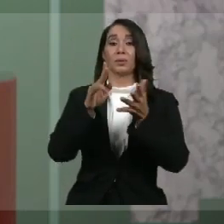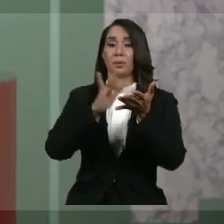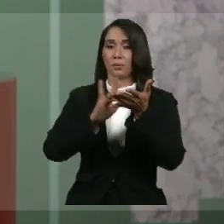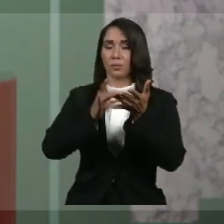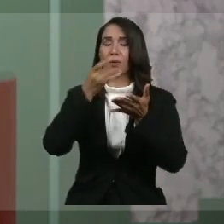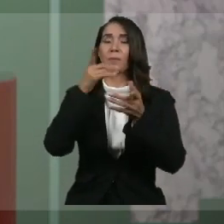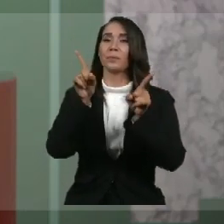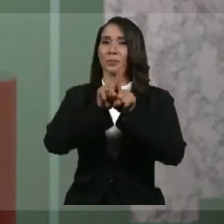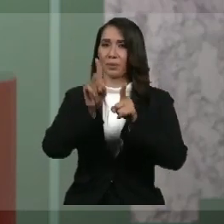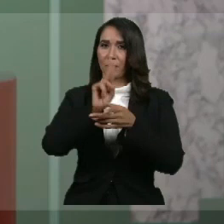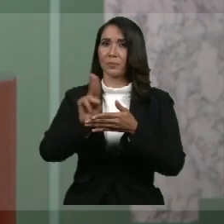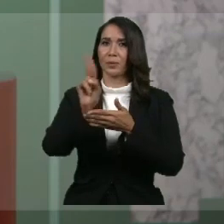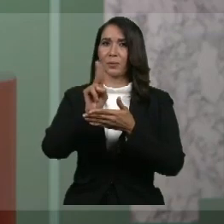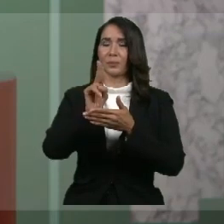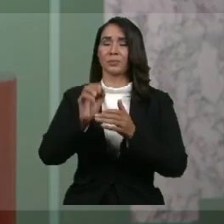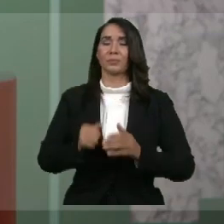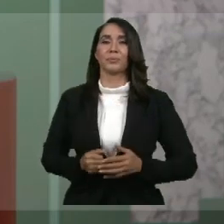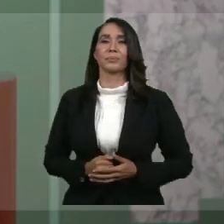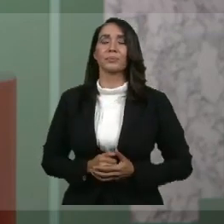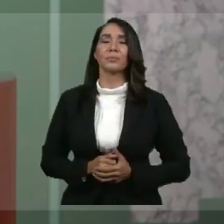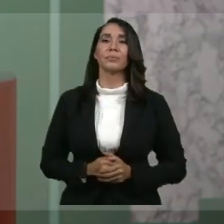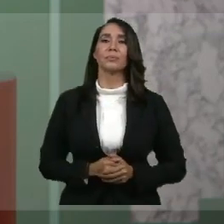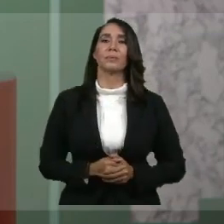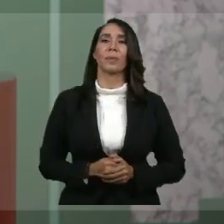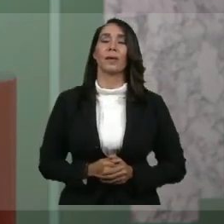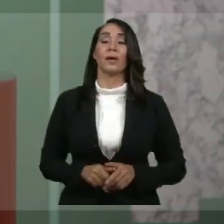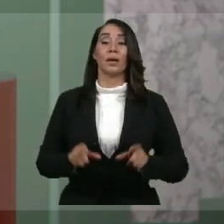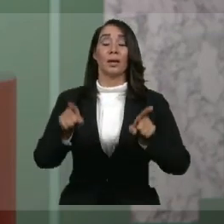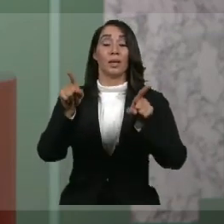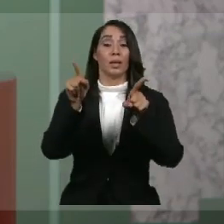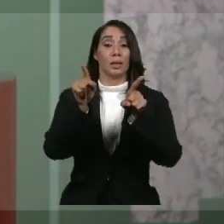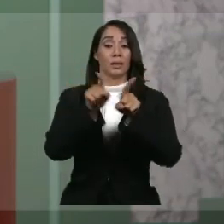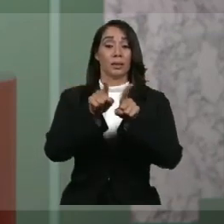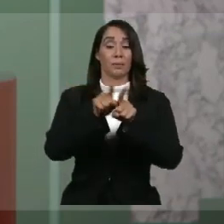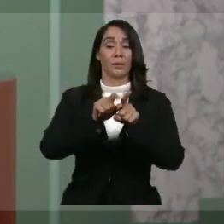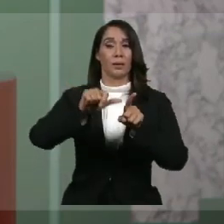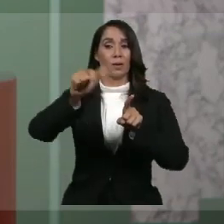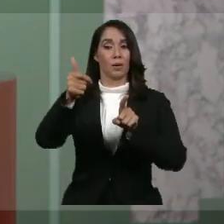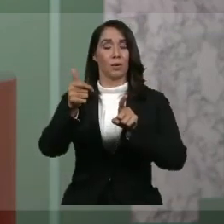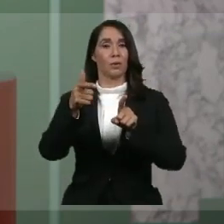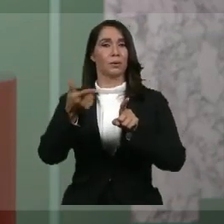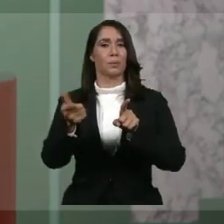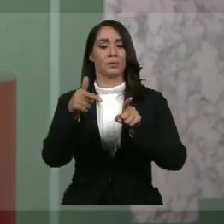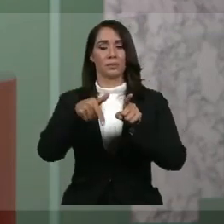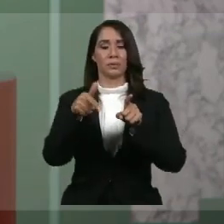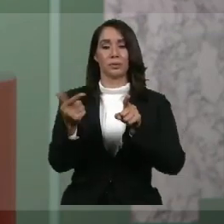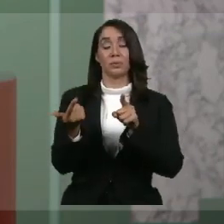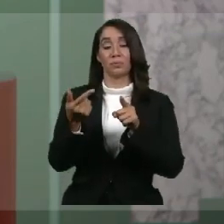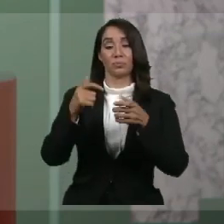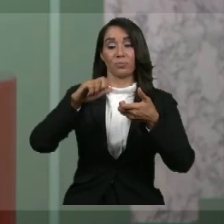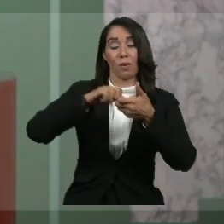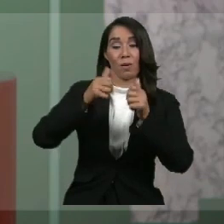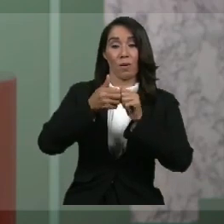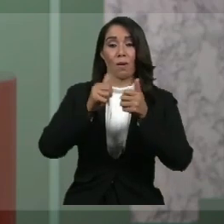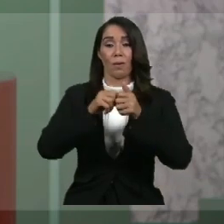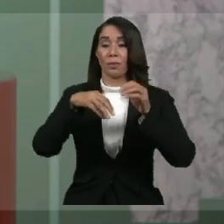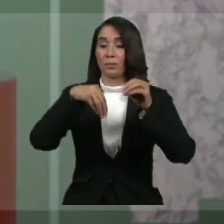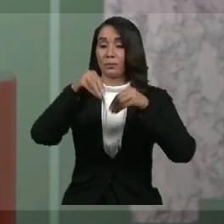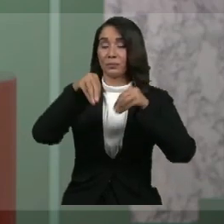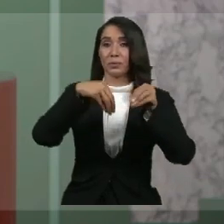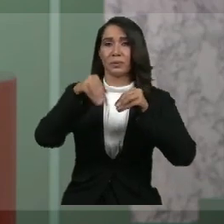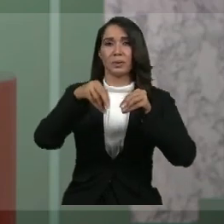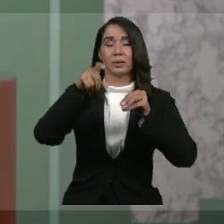Por otra parte, aún en medio de la inevitable guerra comercial que se está viviendo en el mundo para adquirir